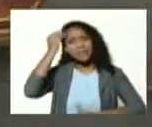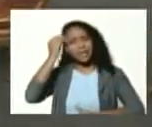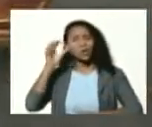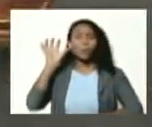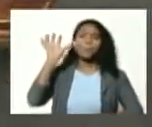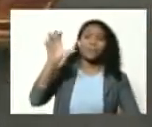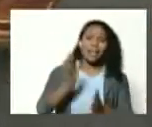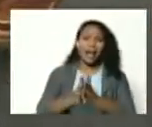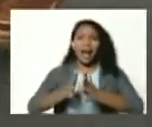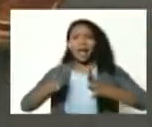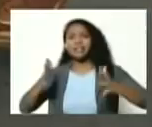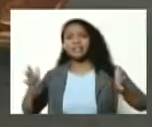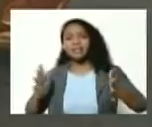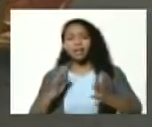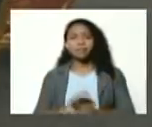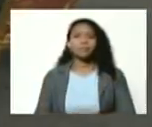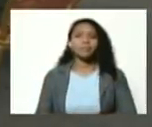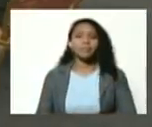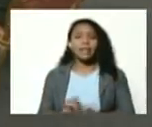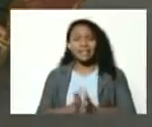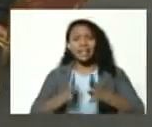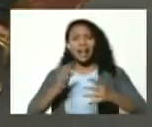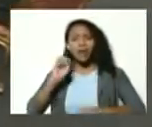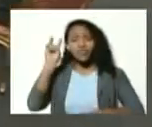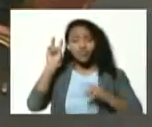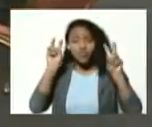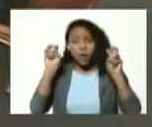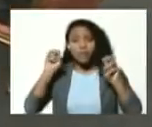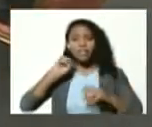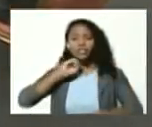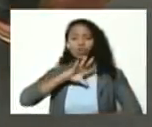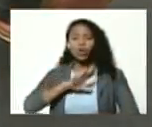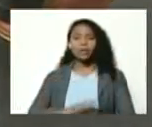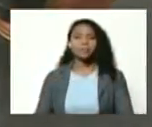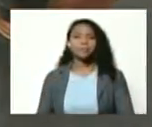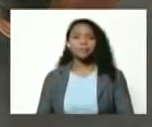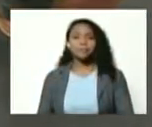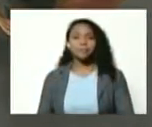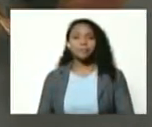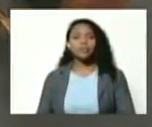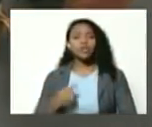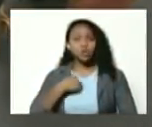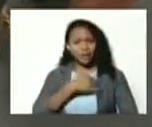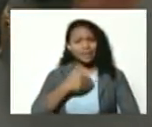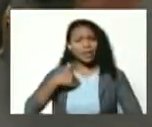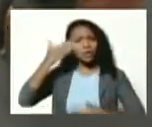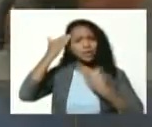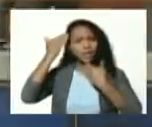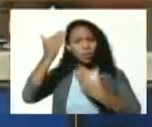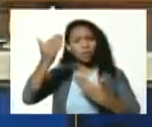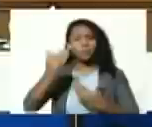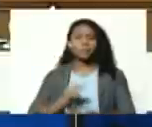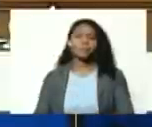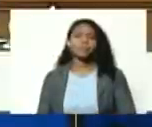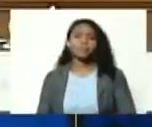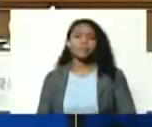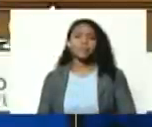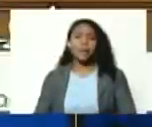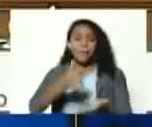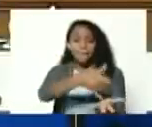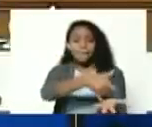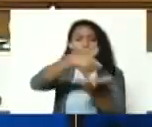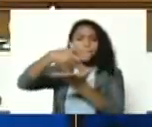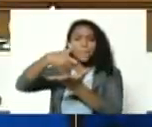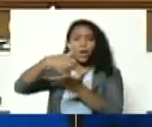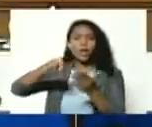grande la nueva historia quiero saludar al premio nacional